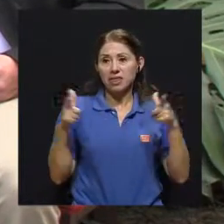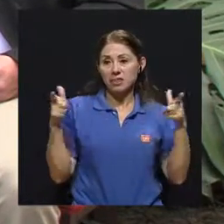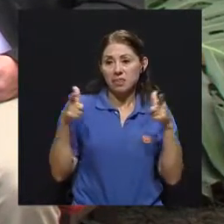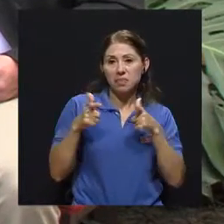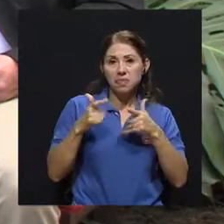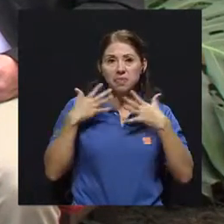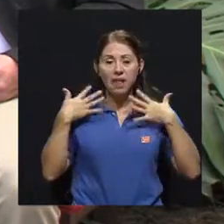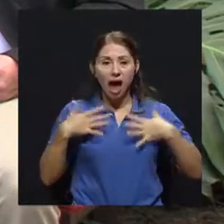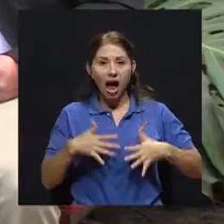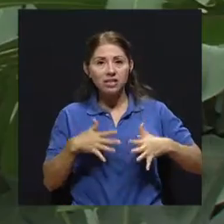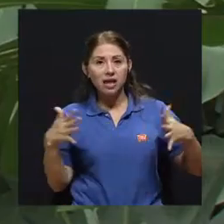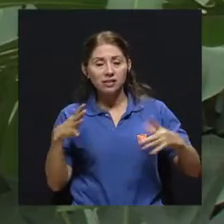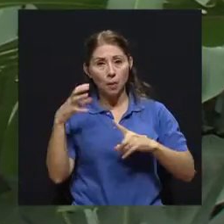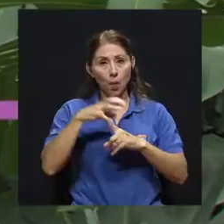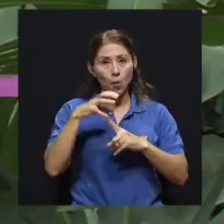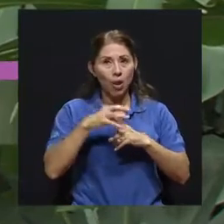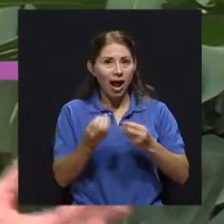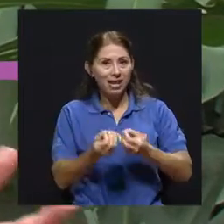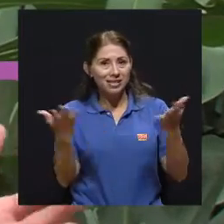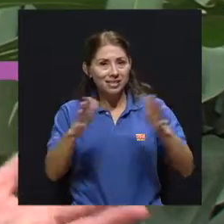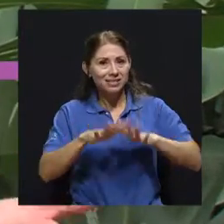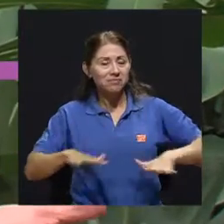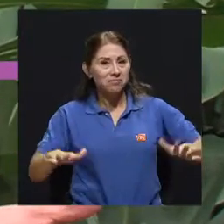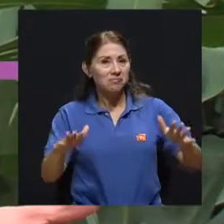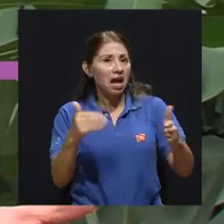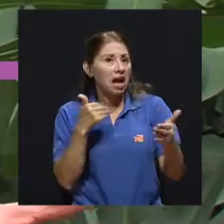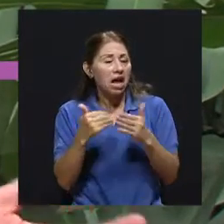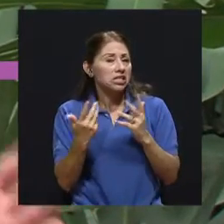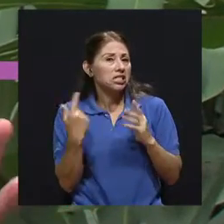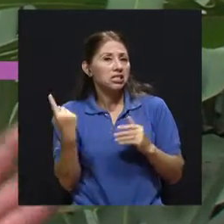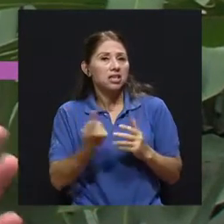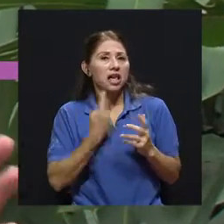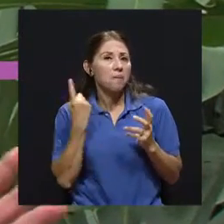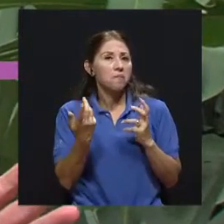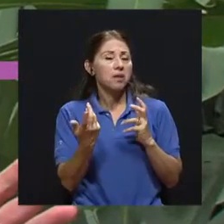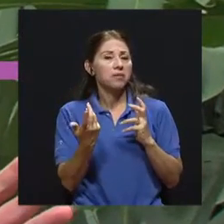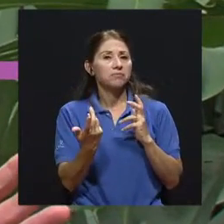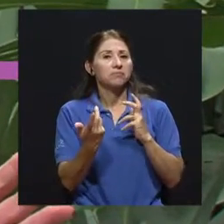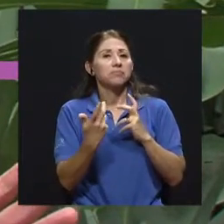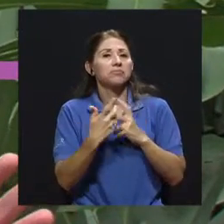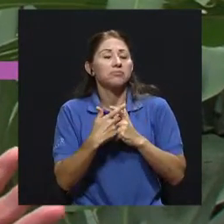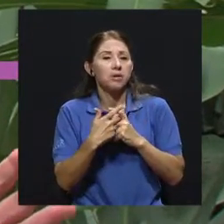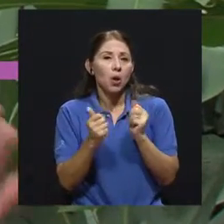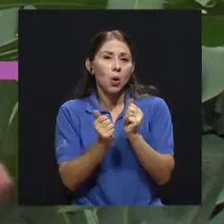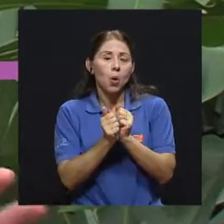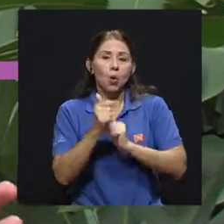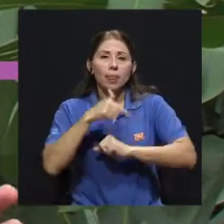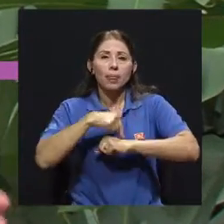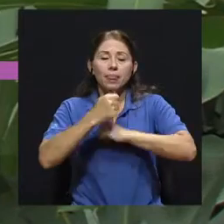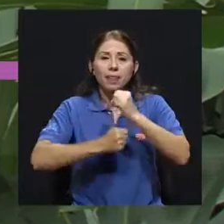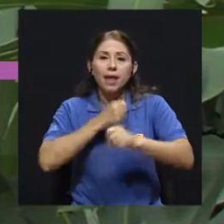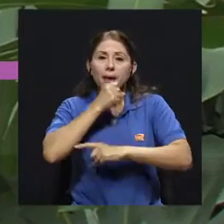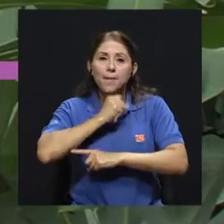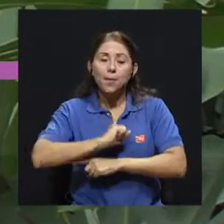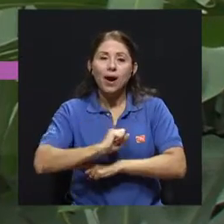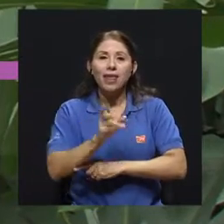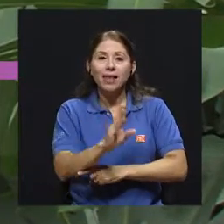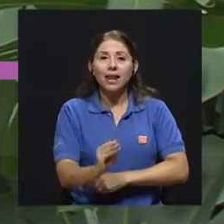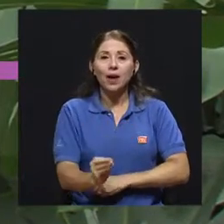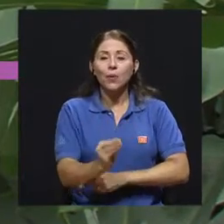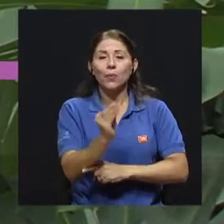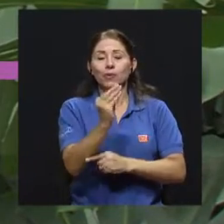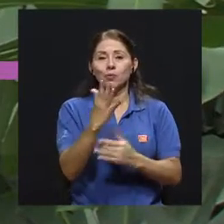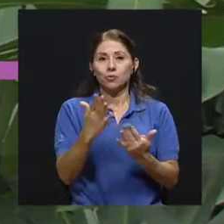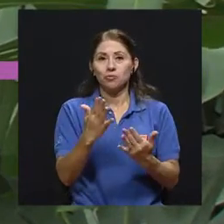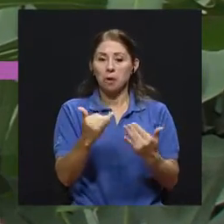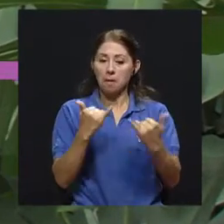tallas que son populares, casi siempre obedecen a lo que a uno, a cualquier ser humano, durante la época de la adolescencia y la juventud le va